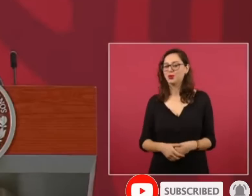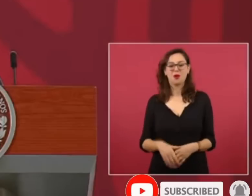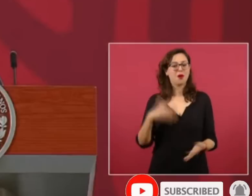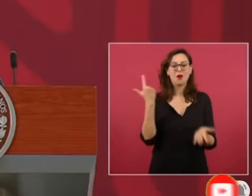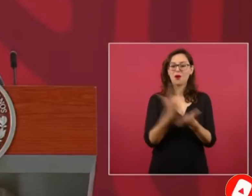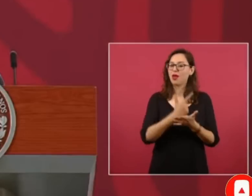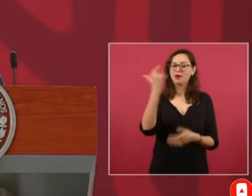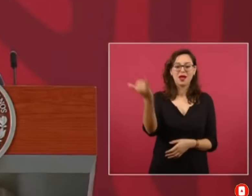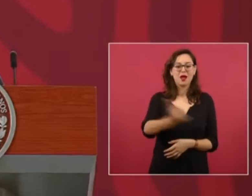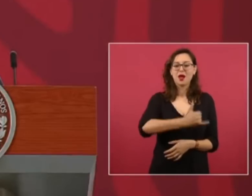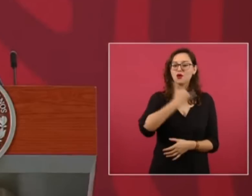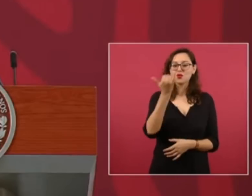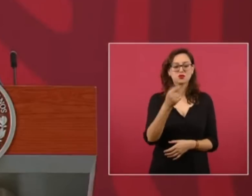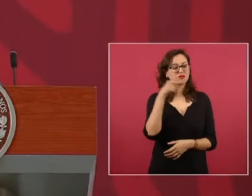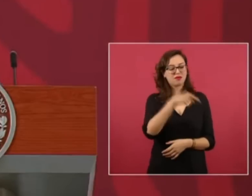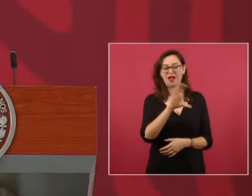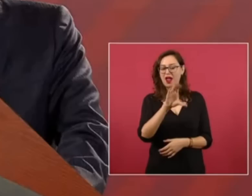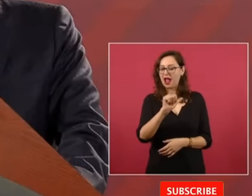inicio del gobierno de Calderón.